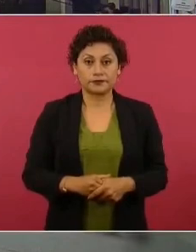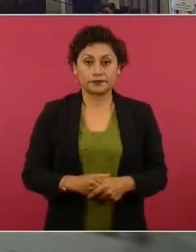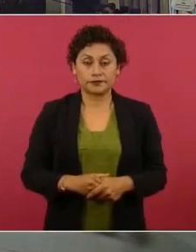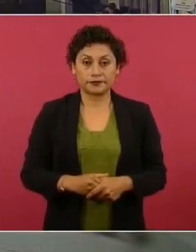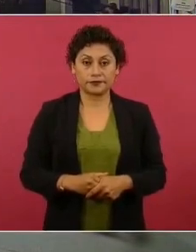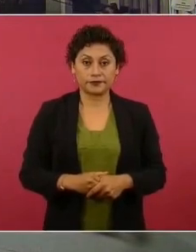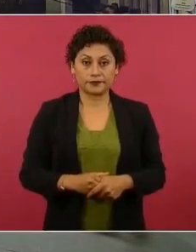Gracias. Gracias. Gracias. Gracias. Gracias. Gracias.